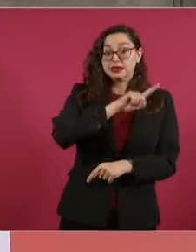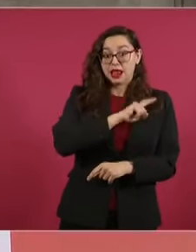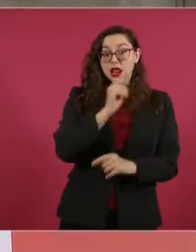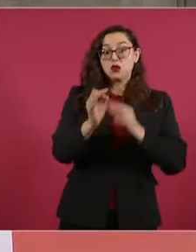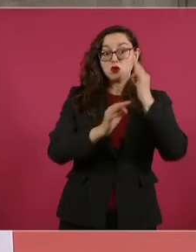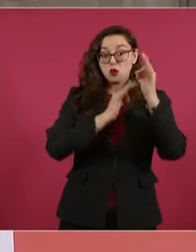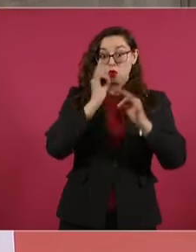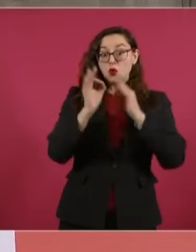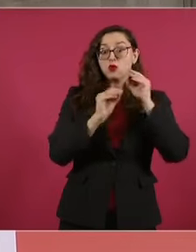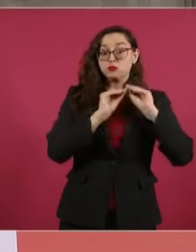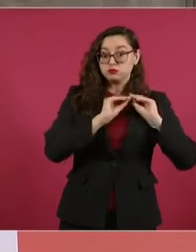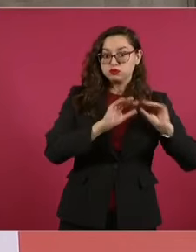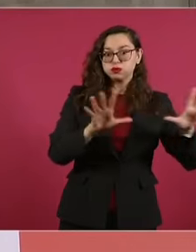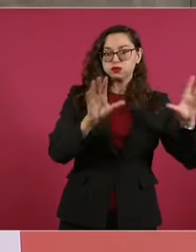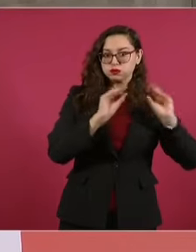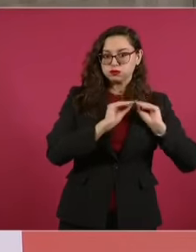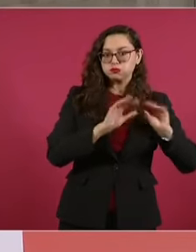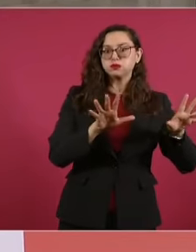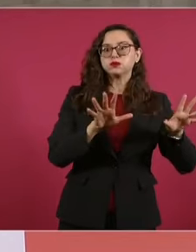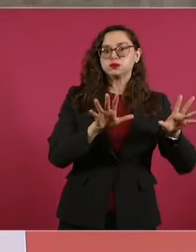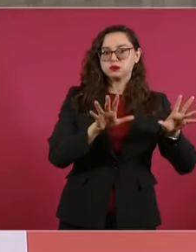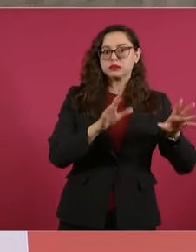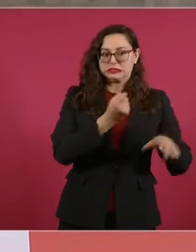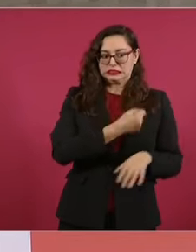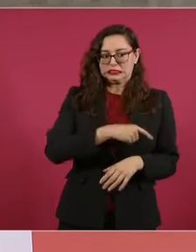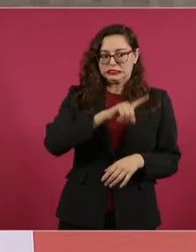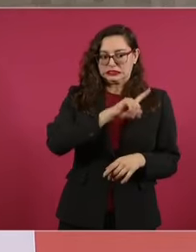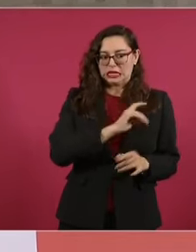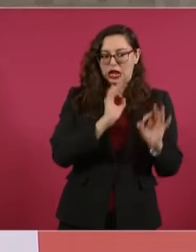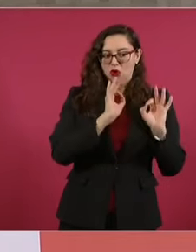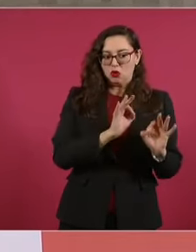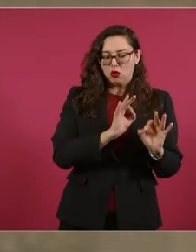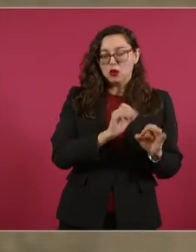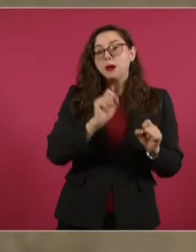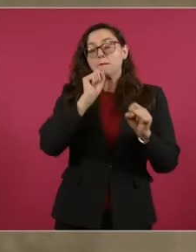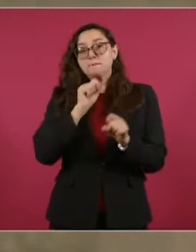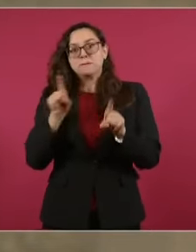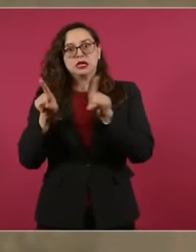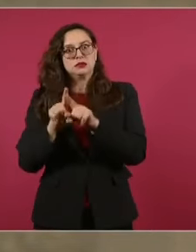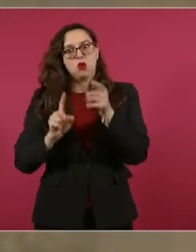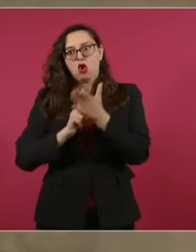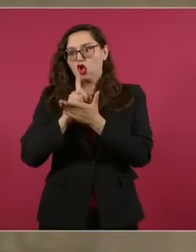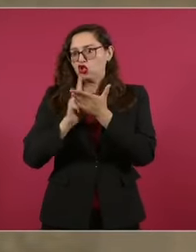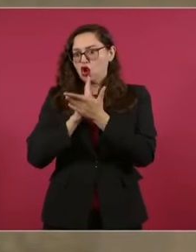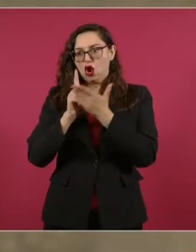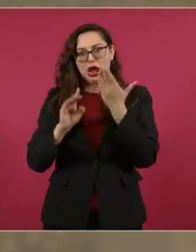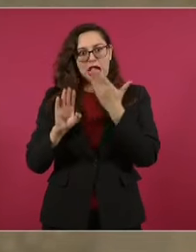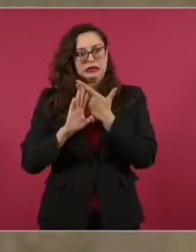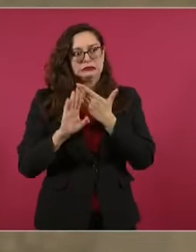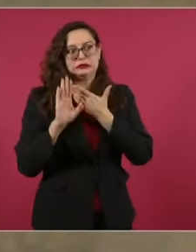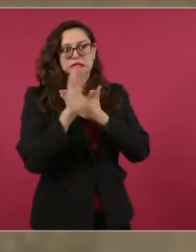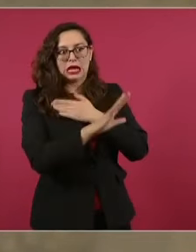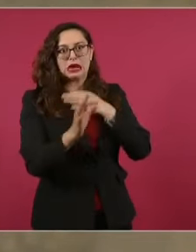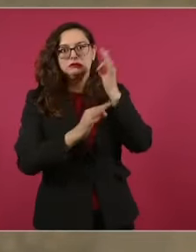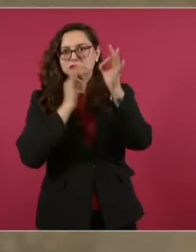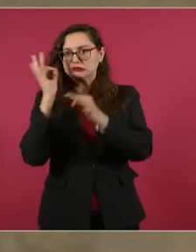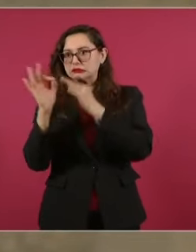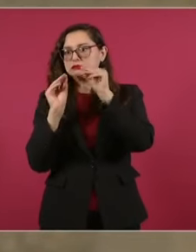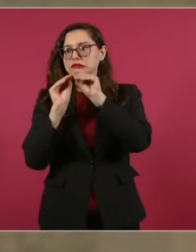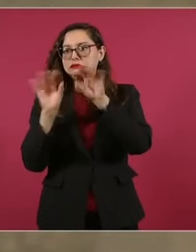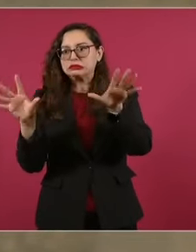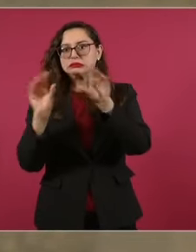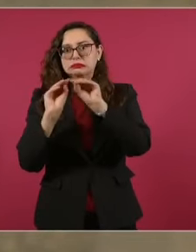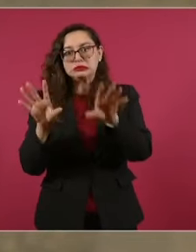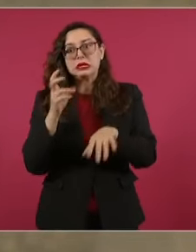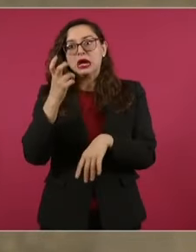De ahí la necesidad de mantenernos unidos, nuestras familias, conservar nuestras